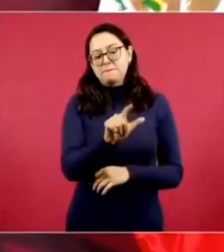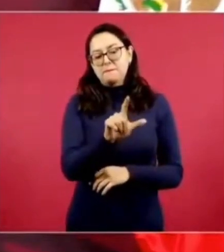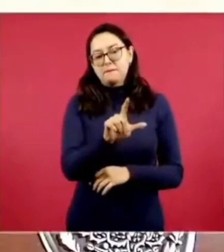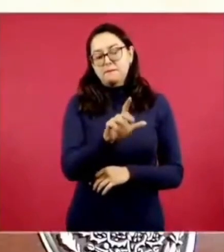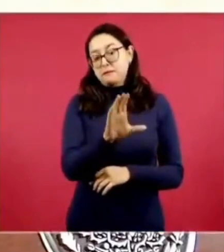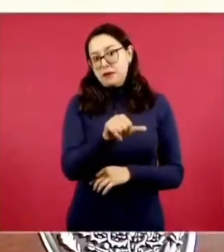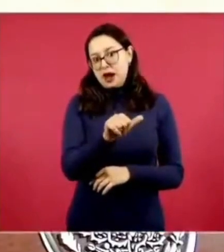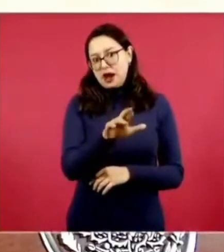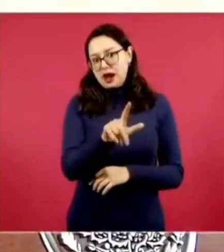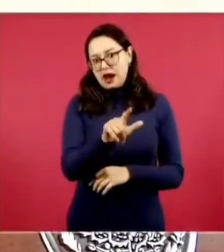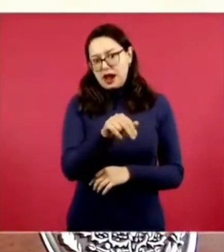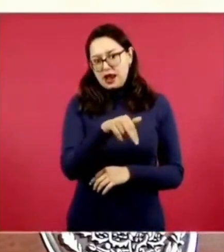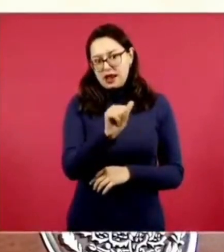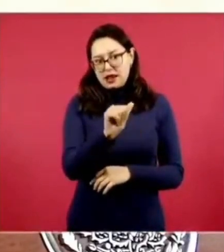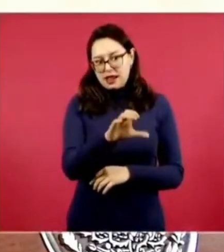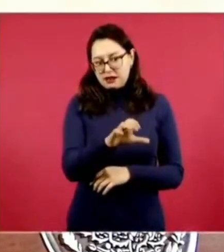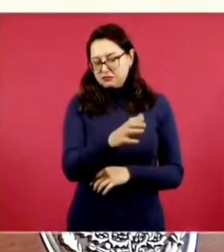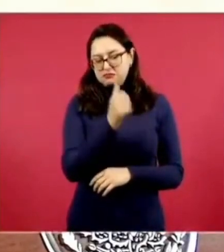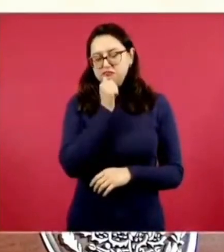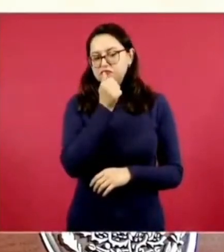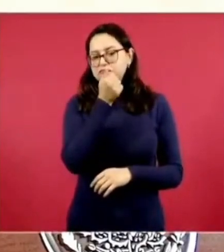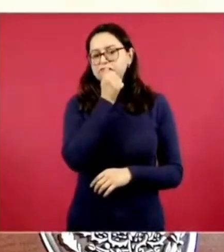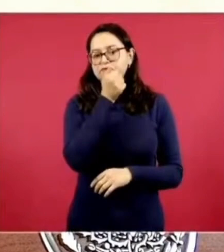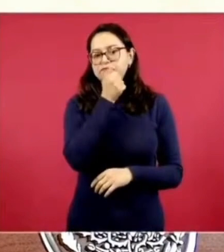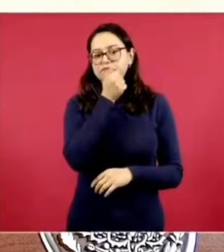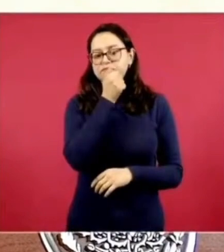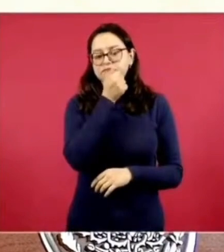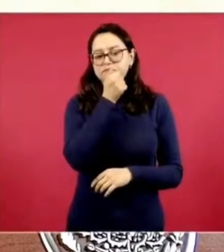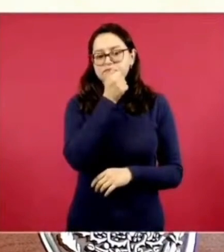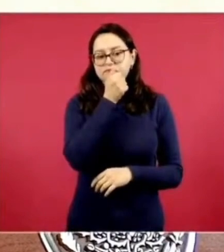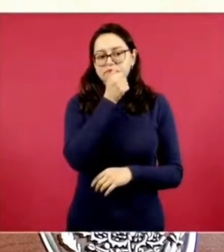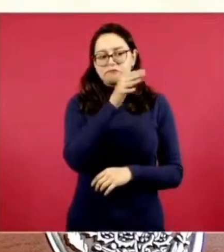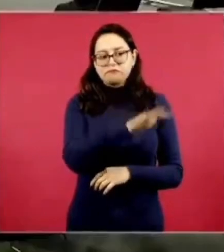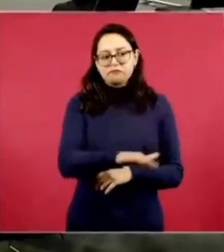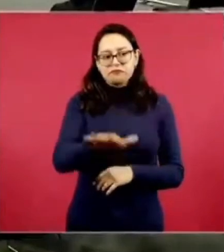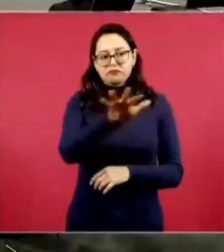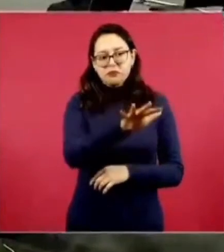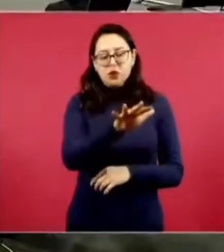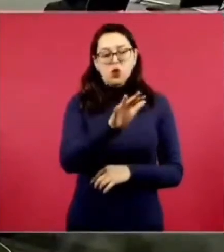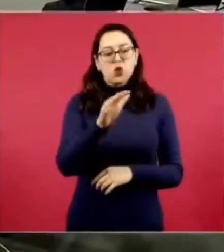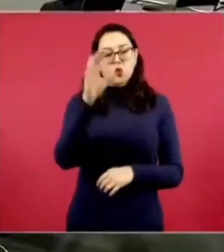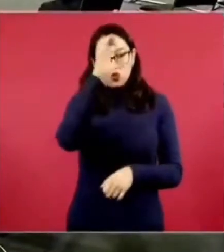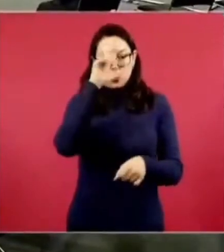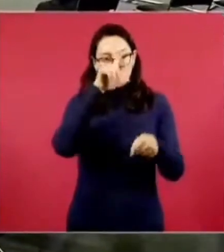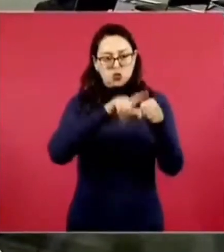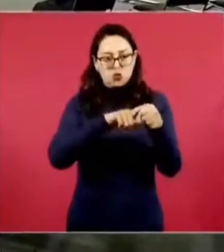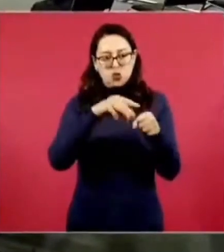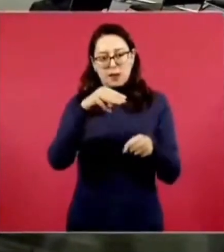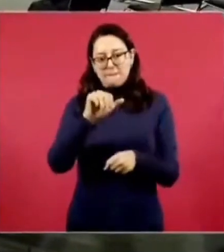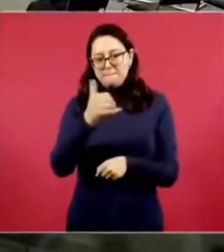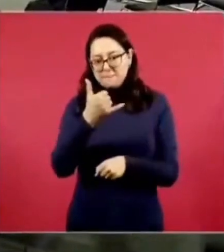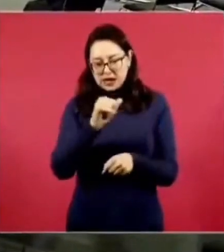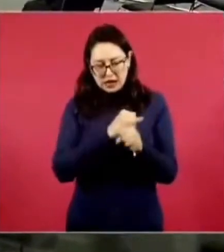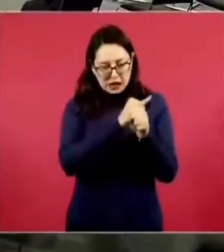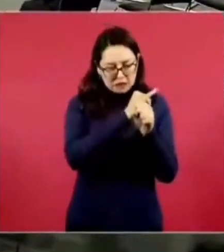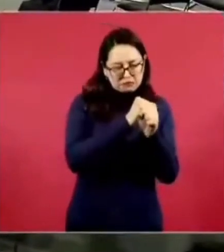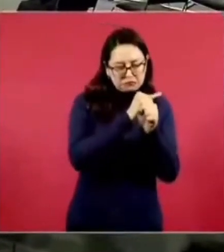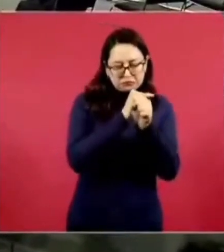los especialistas en la cultura maya no